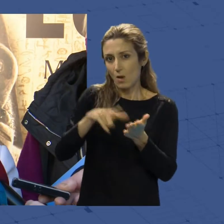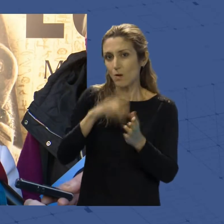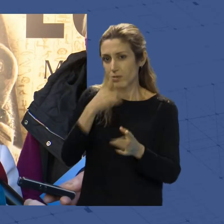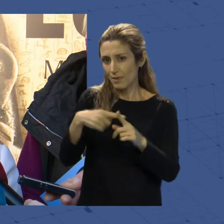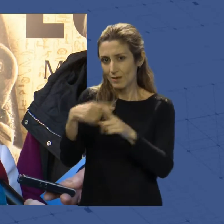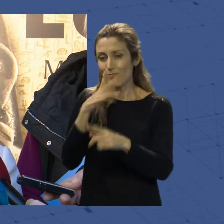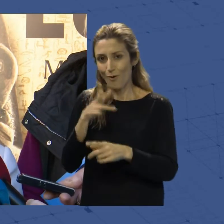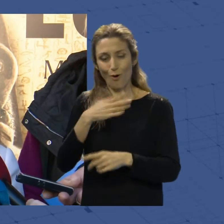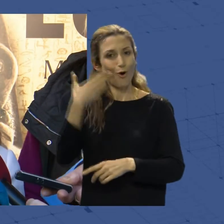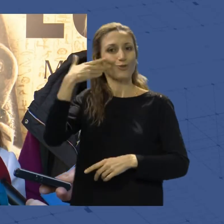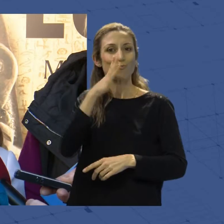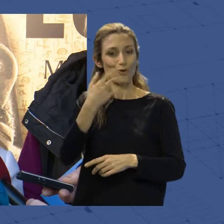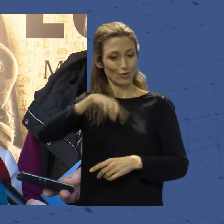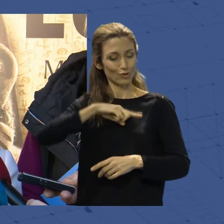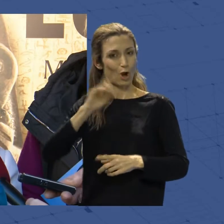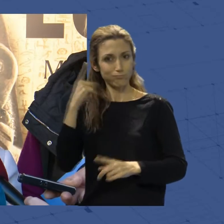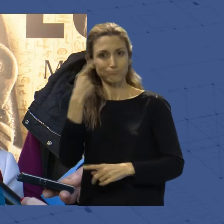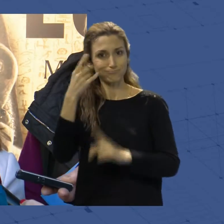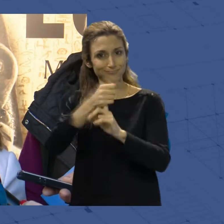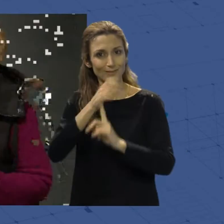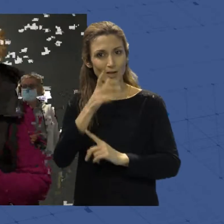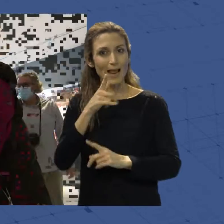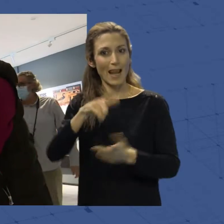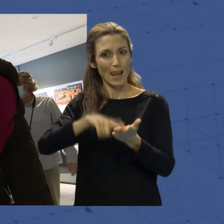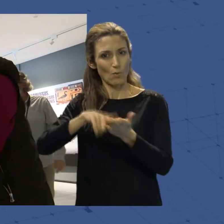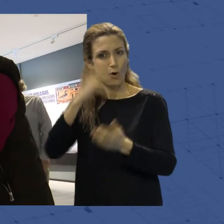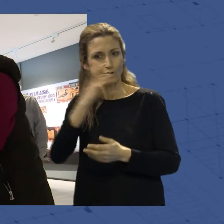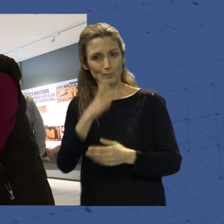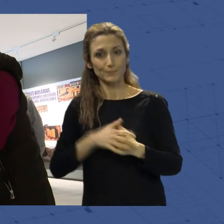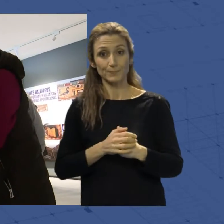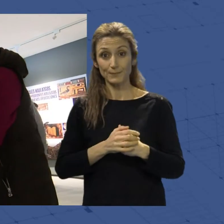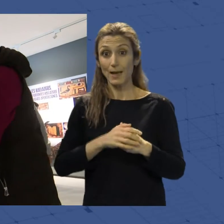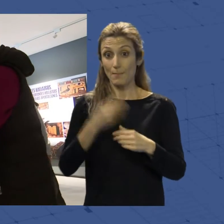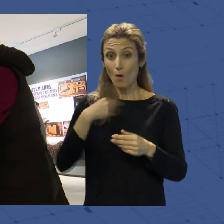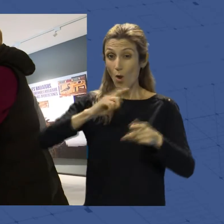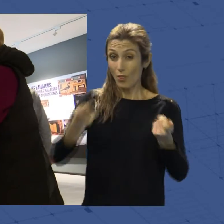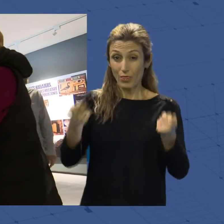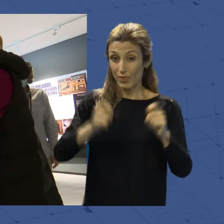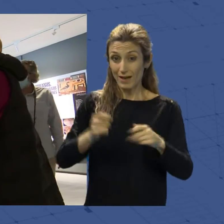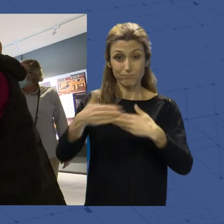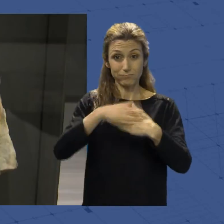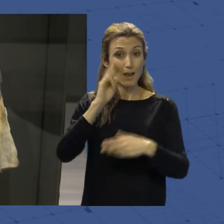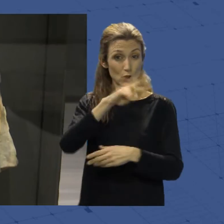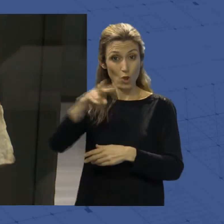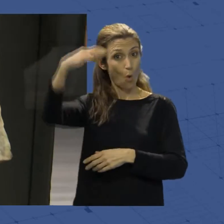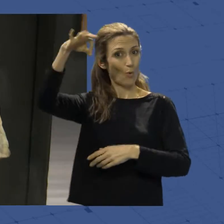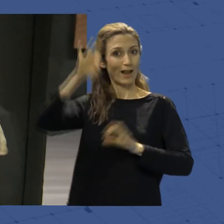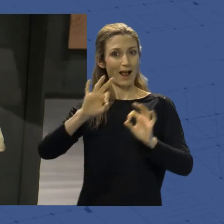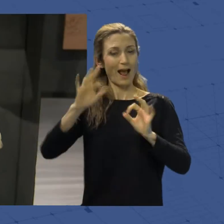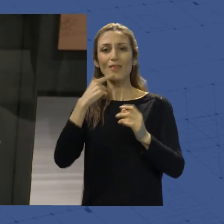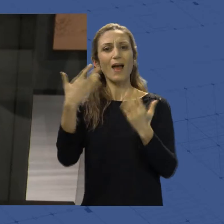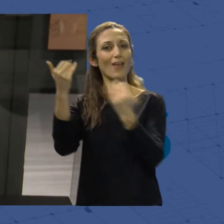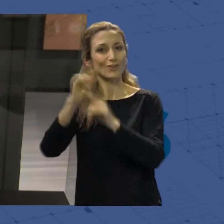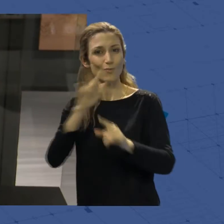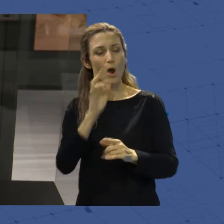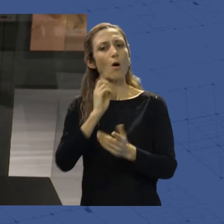orgullo somos el nacimiento que más lenguas de oro tenemos. Con su cierre, sin embargo, esta exposición única no dice adiós, ya que se